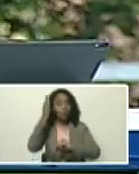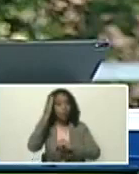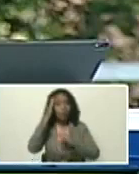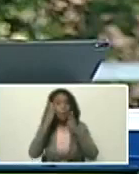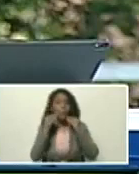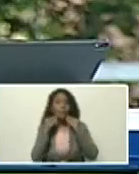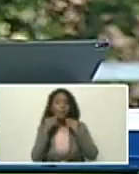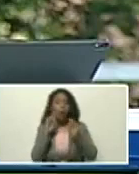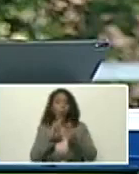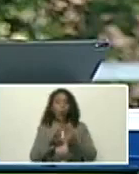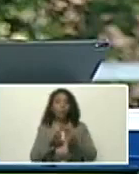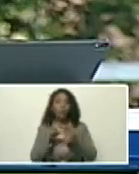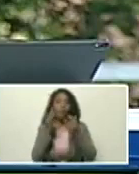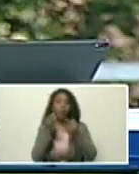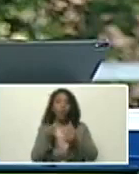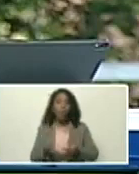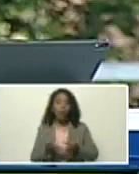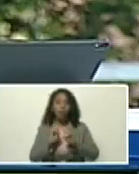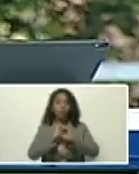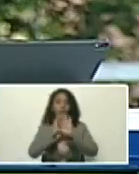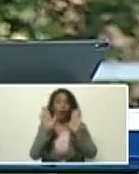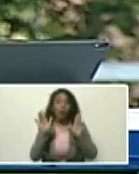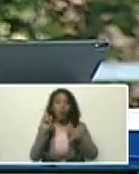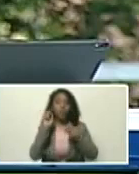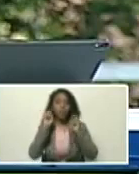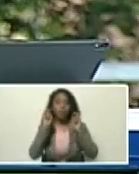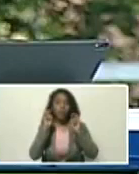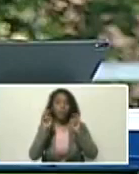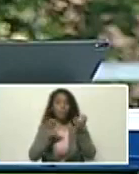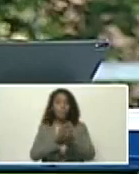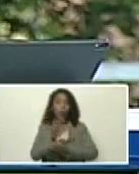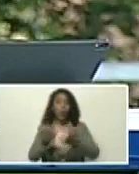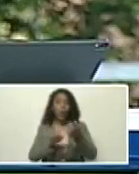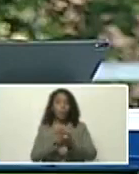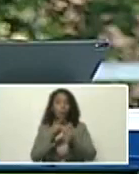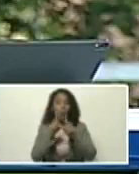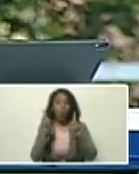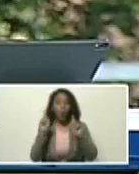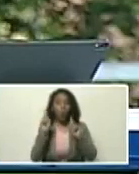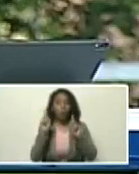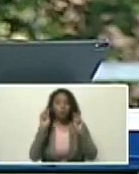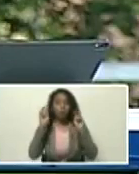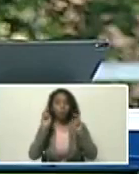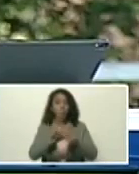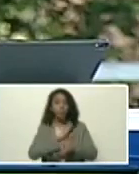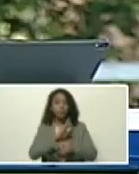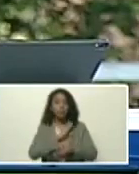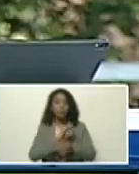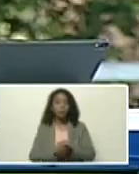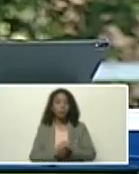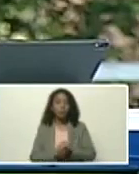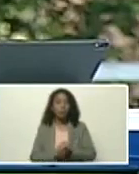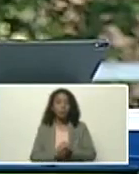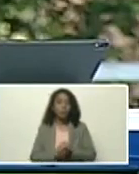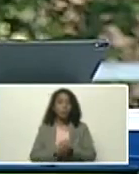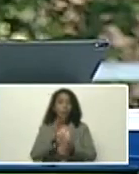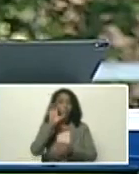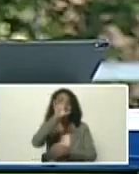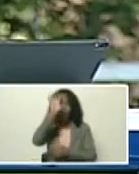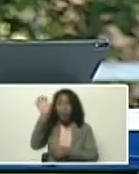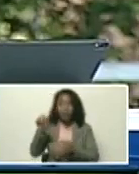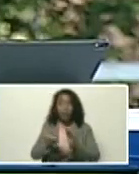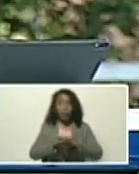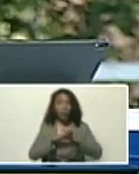experiencias, y conocimientos, formales, informales, en materia, de la crisis climática, como medidas, de empoderamiento, de las naciones, del mundo, en la